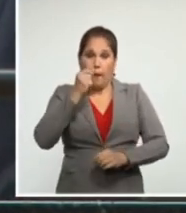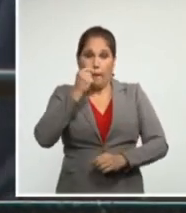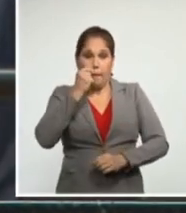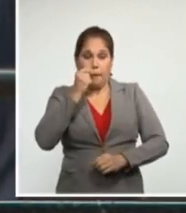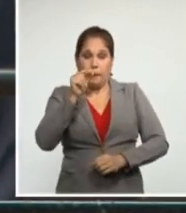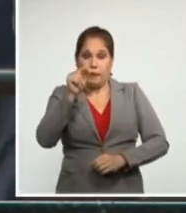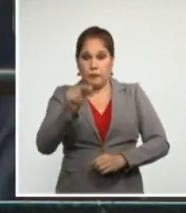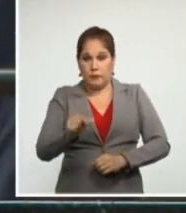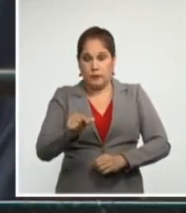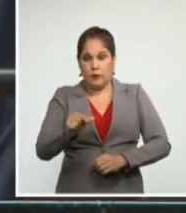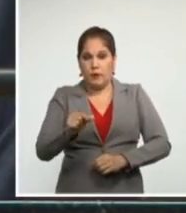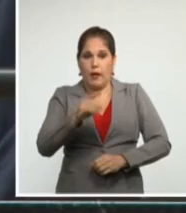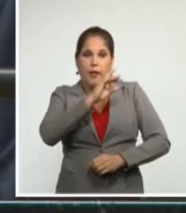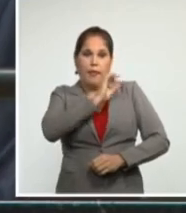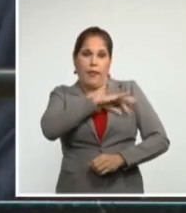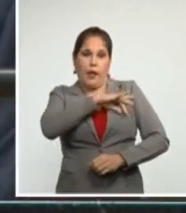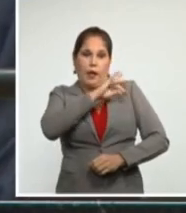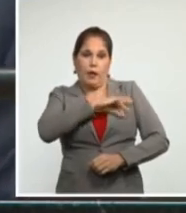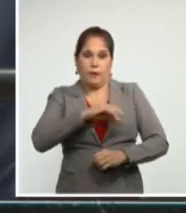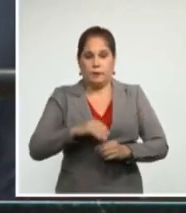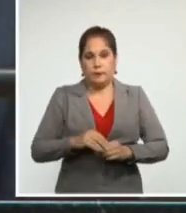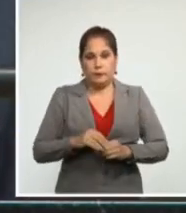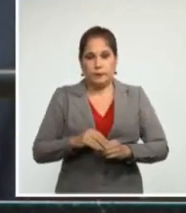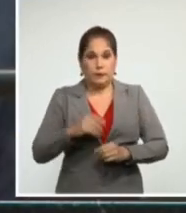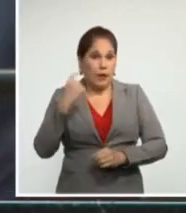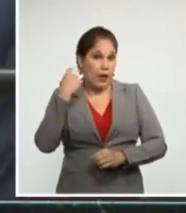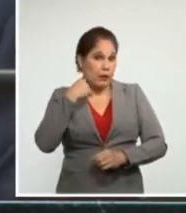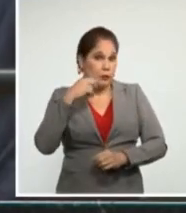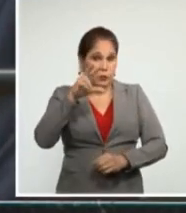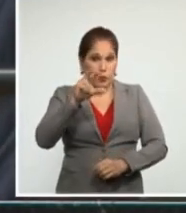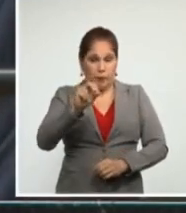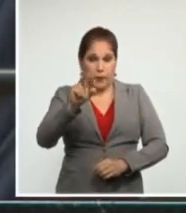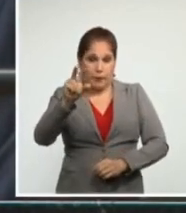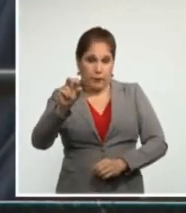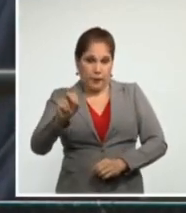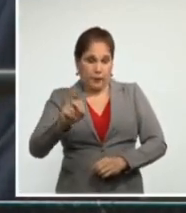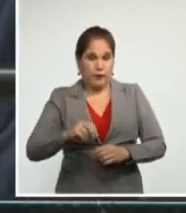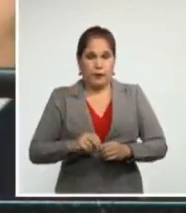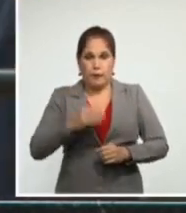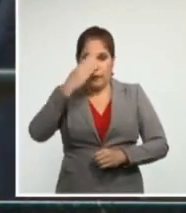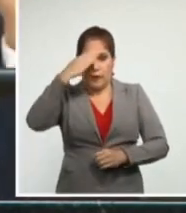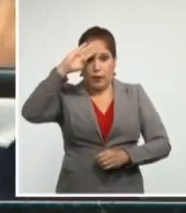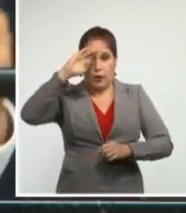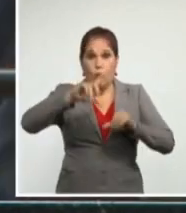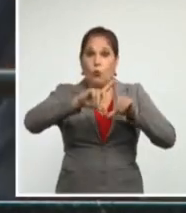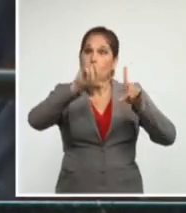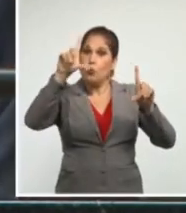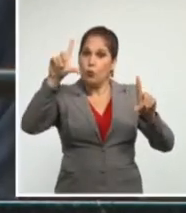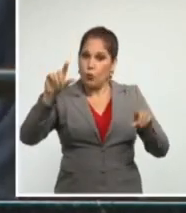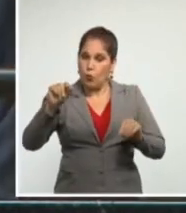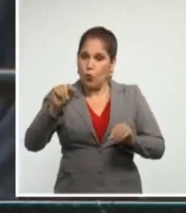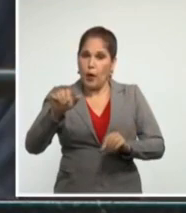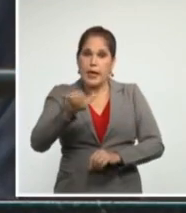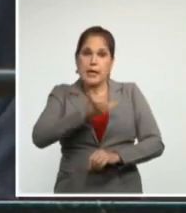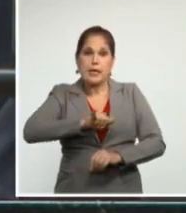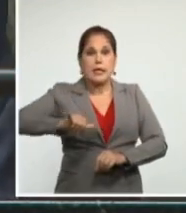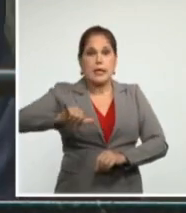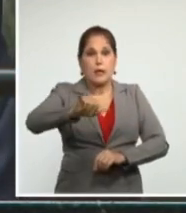En el año 2020, Cuba, como el resto del mundo,